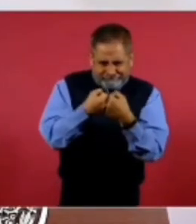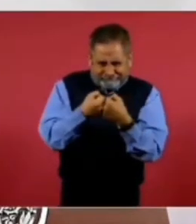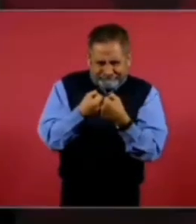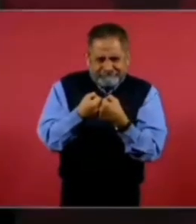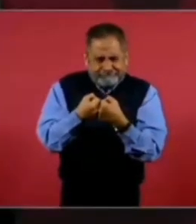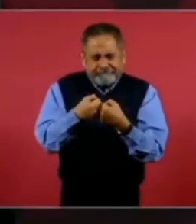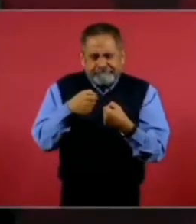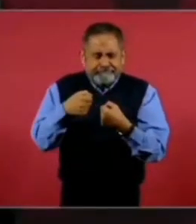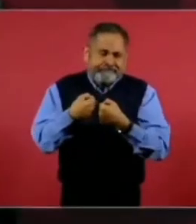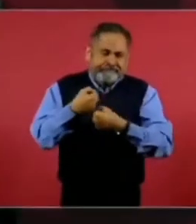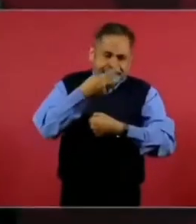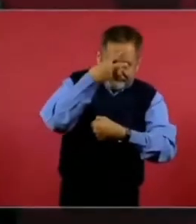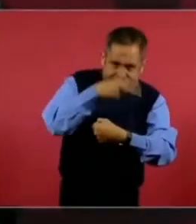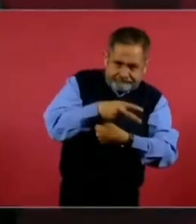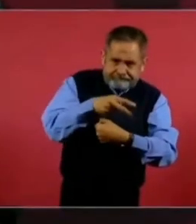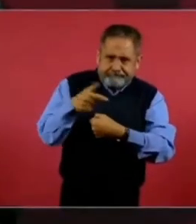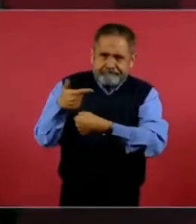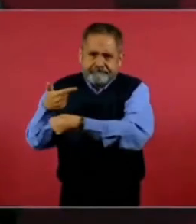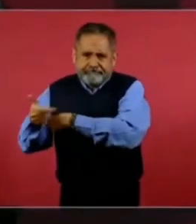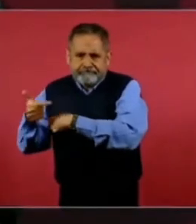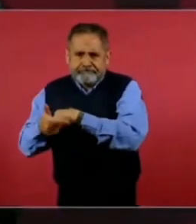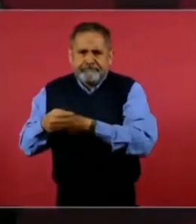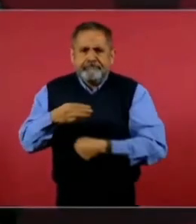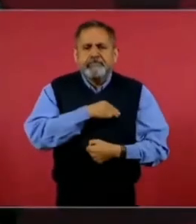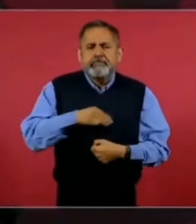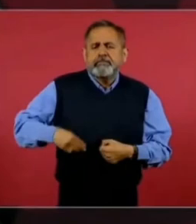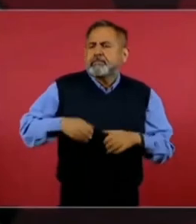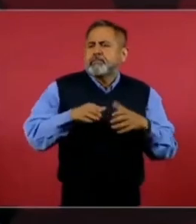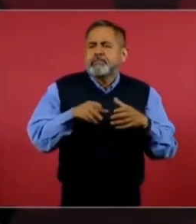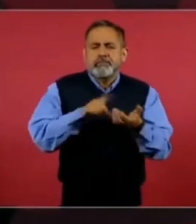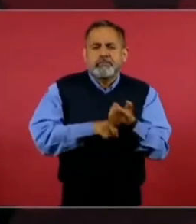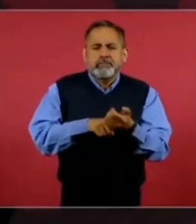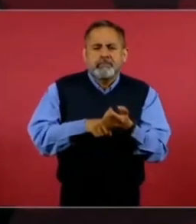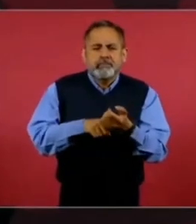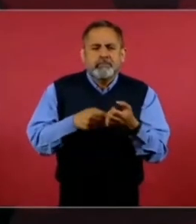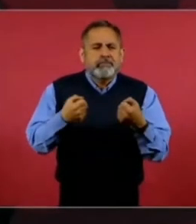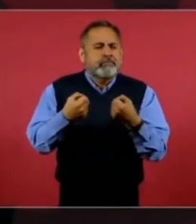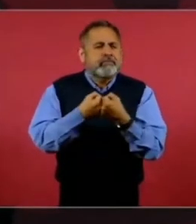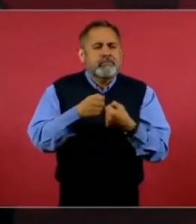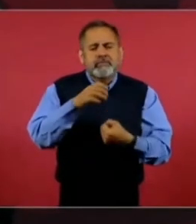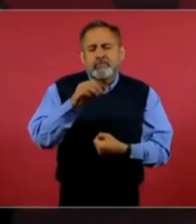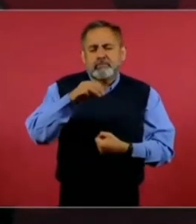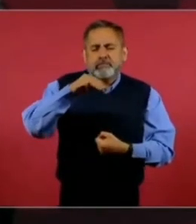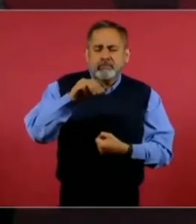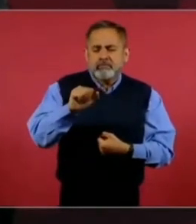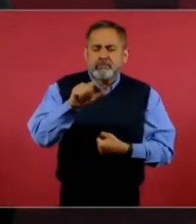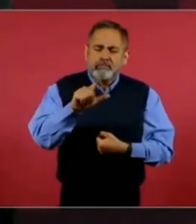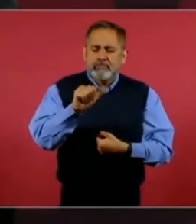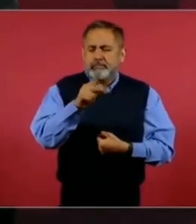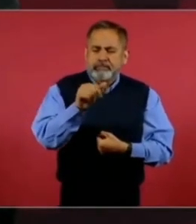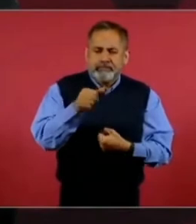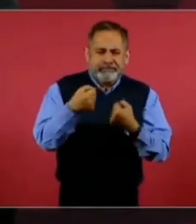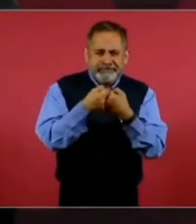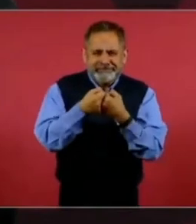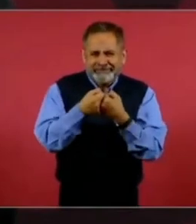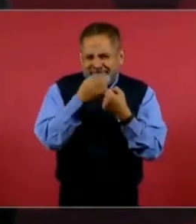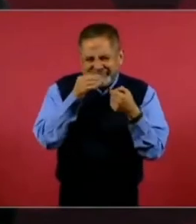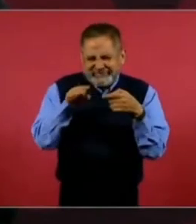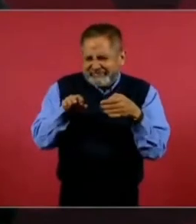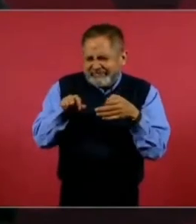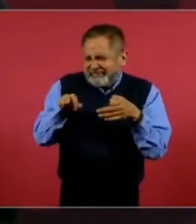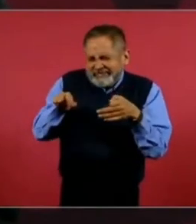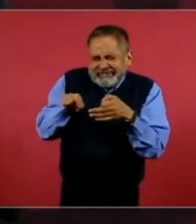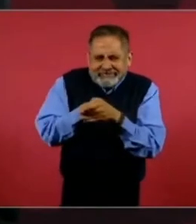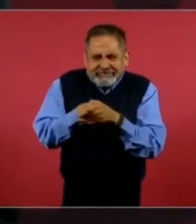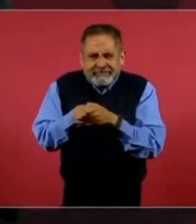en el municipio de Frontera Comalapa, que es la raya con Guatemala.